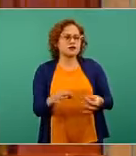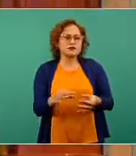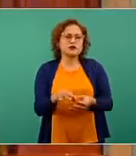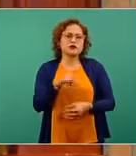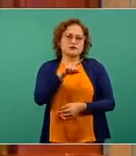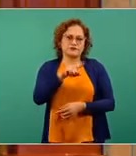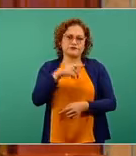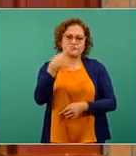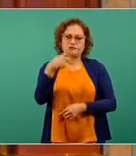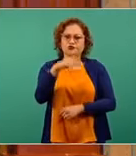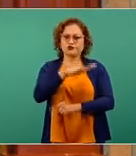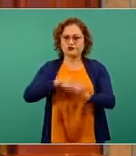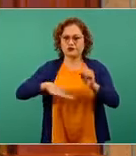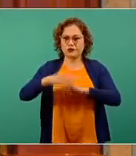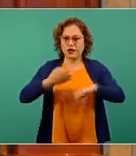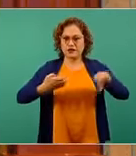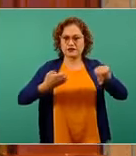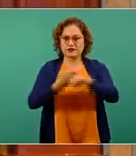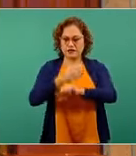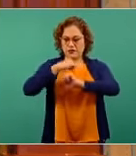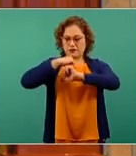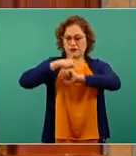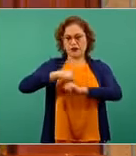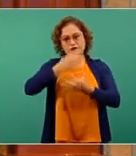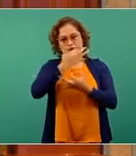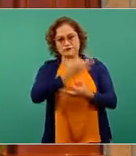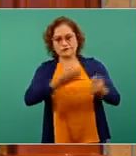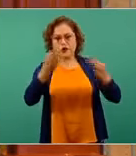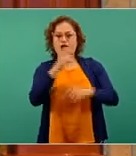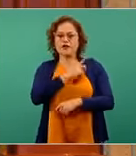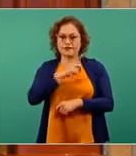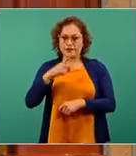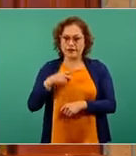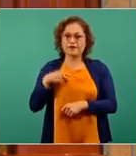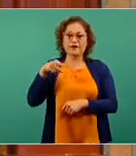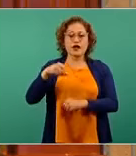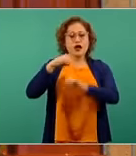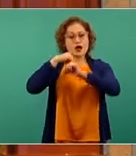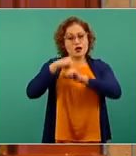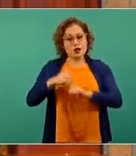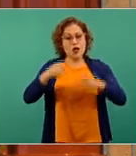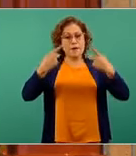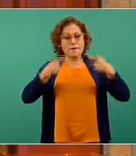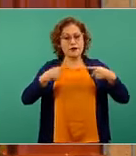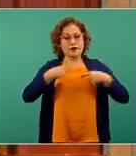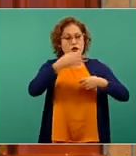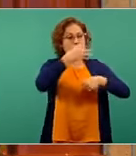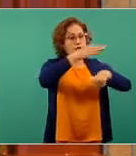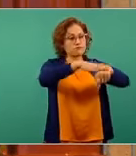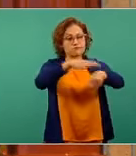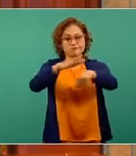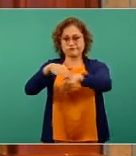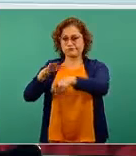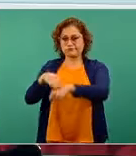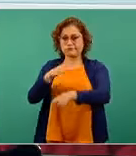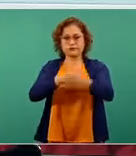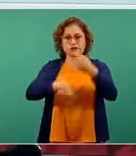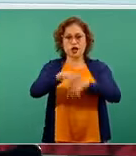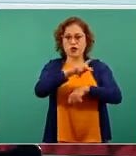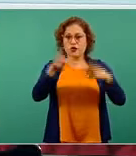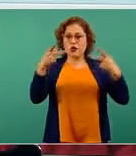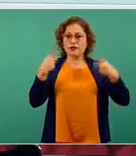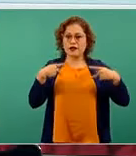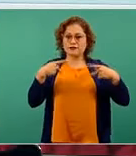cada una de las entidades van a estar generando las recomendaciones e invitando a la población a sumarse, a